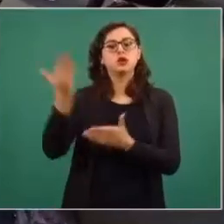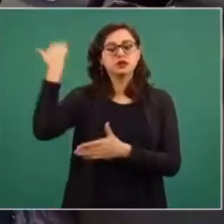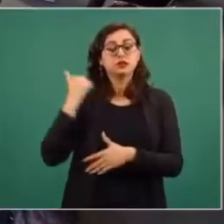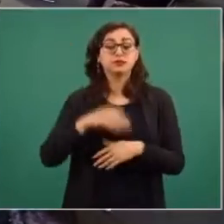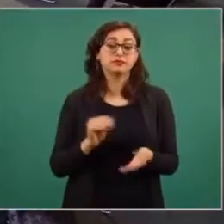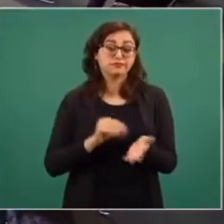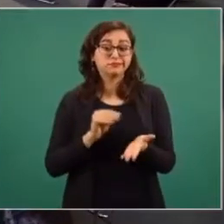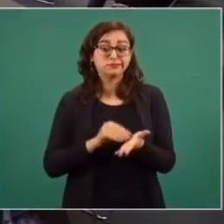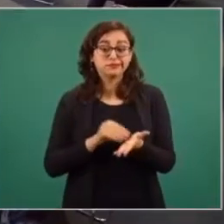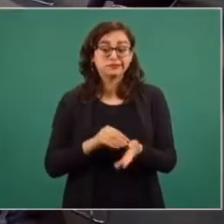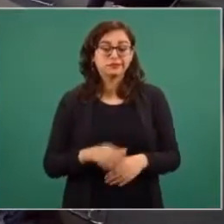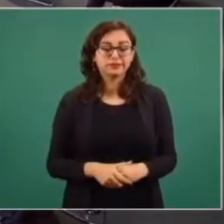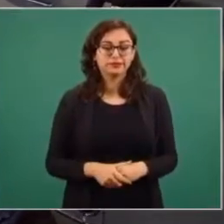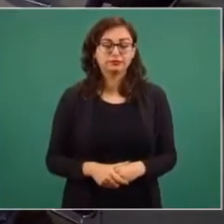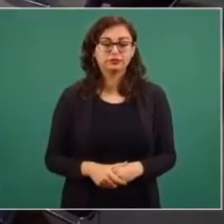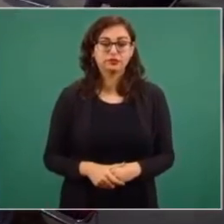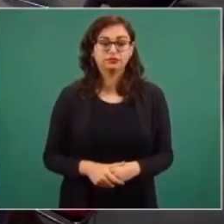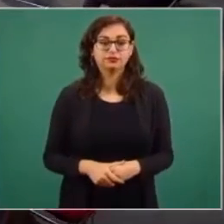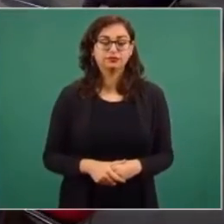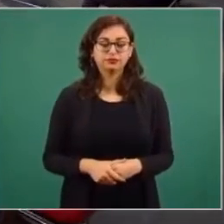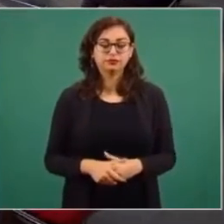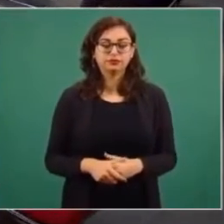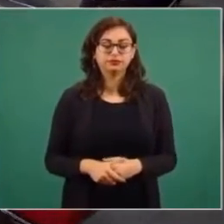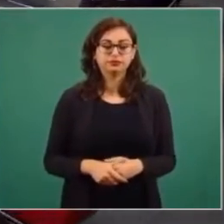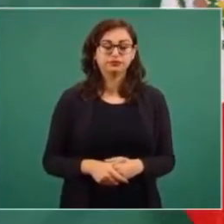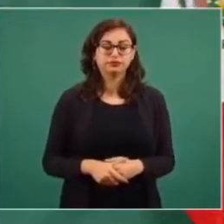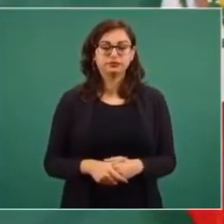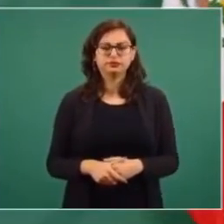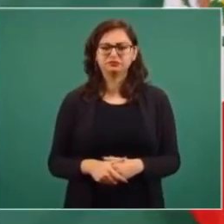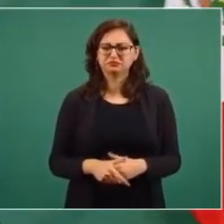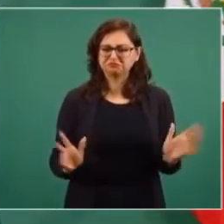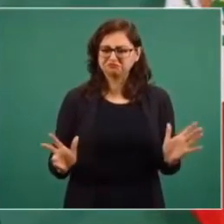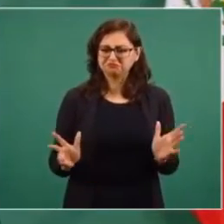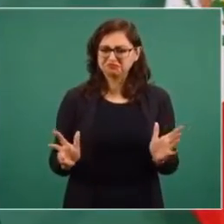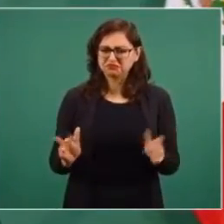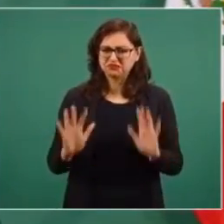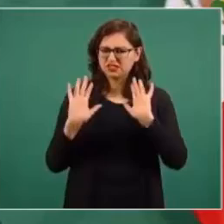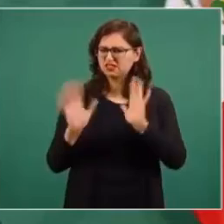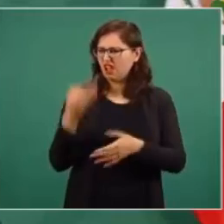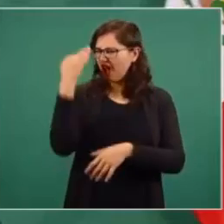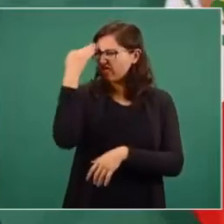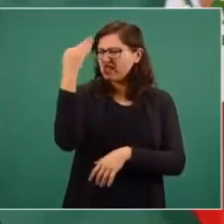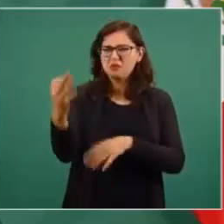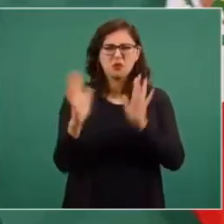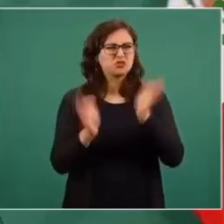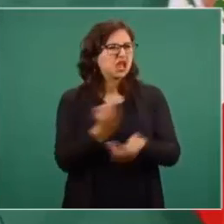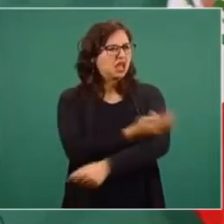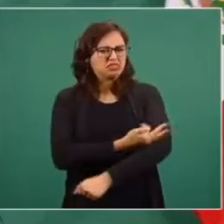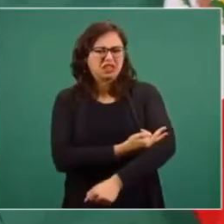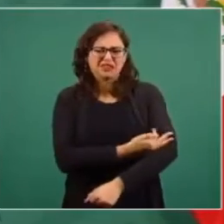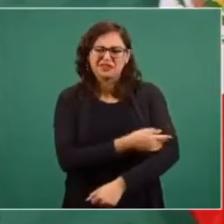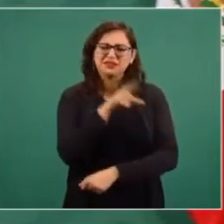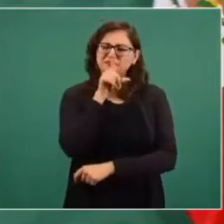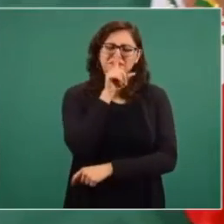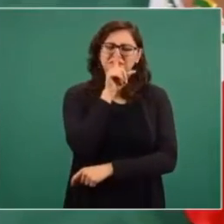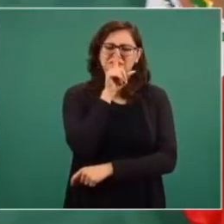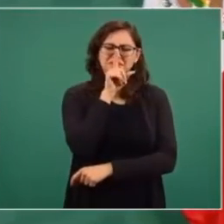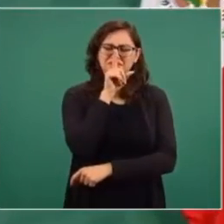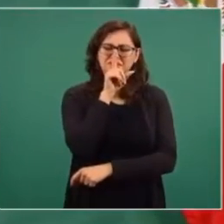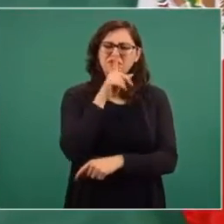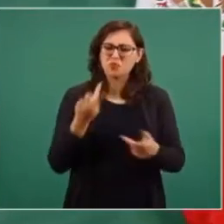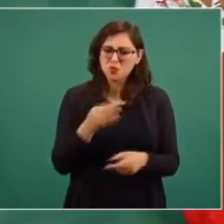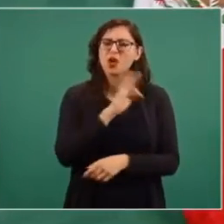Entonces, no es tarde para llevar a cabo